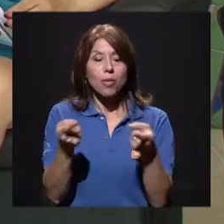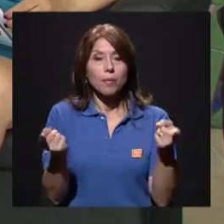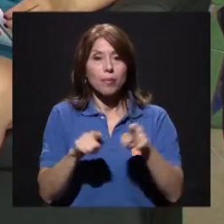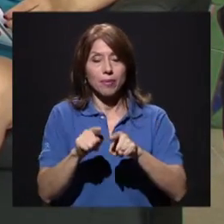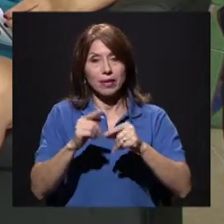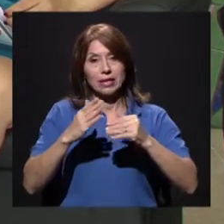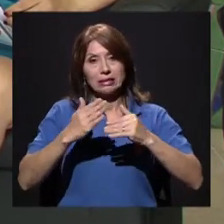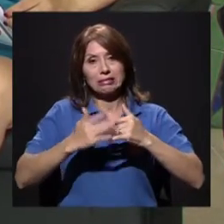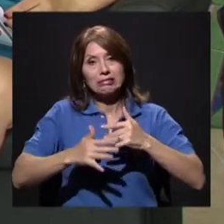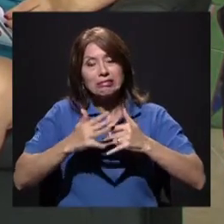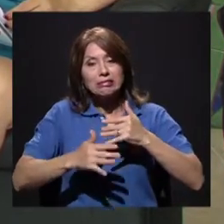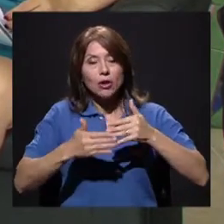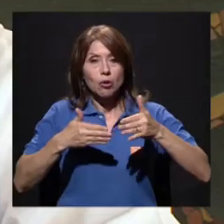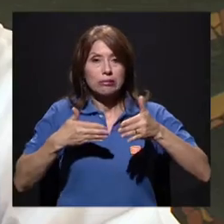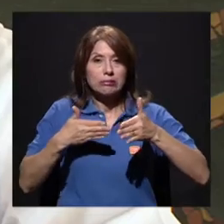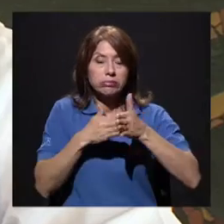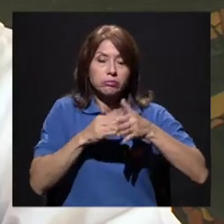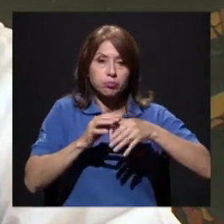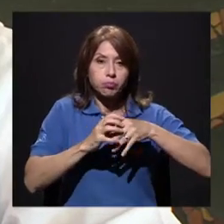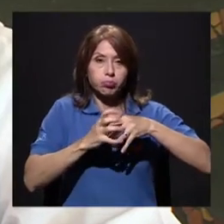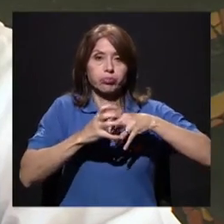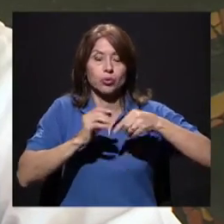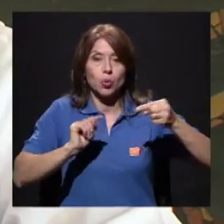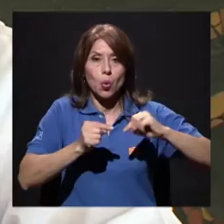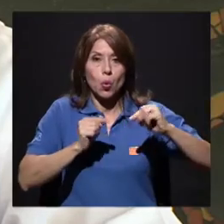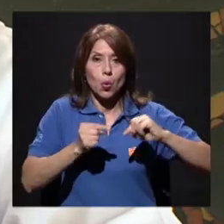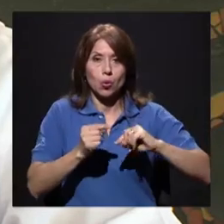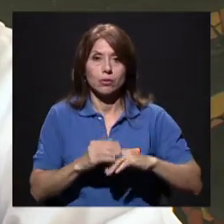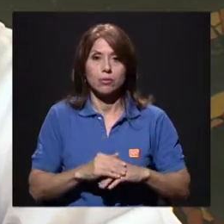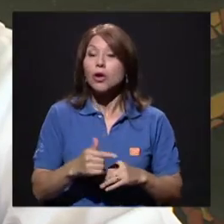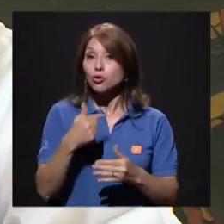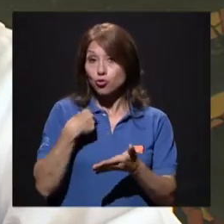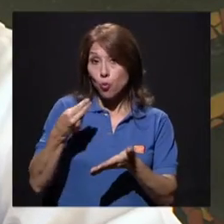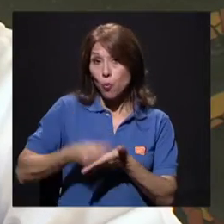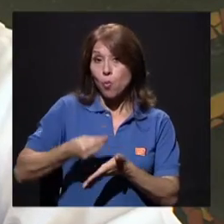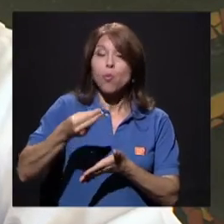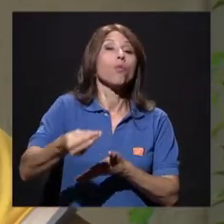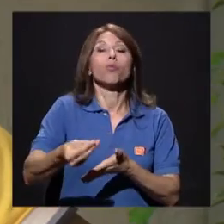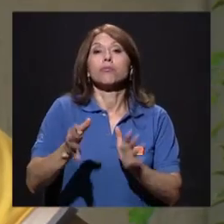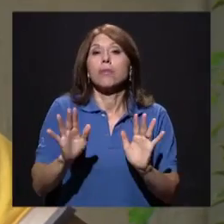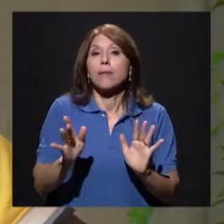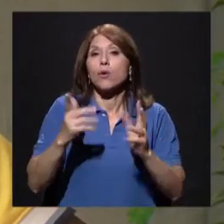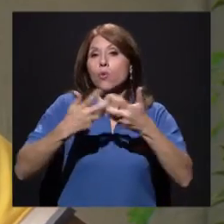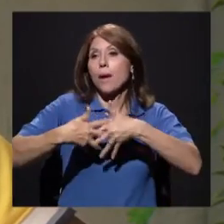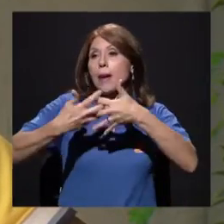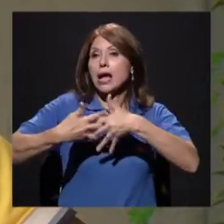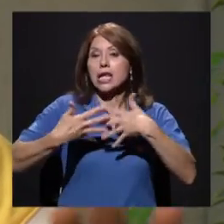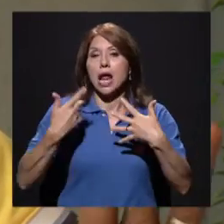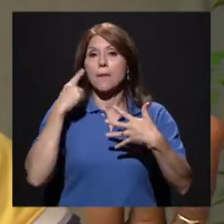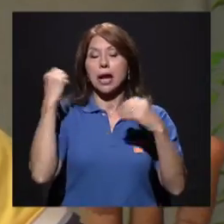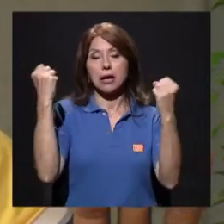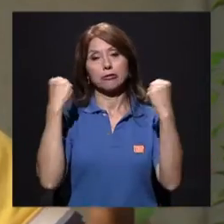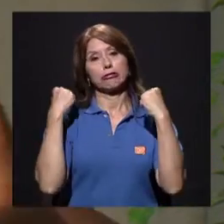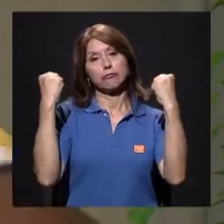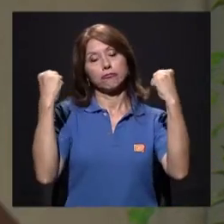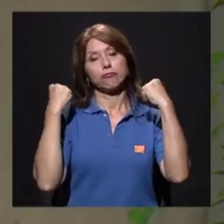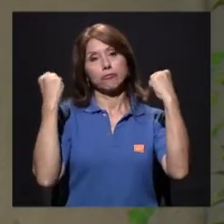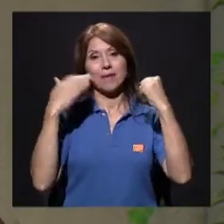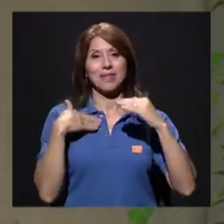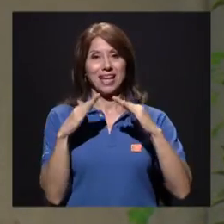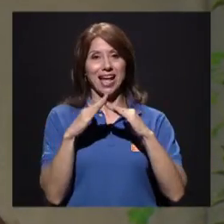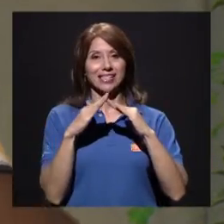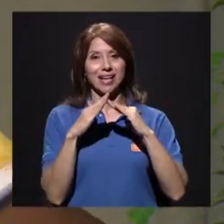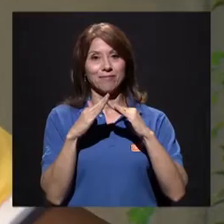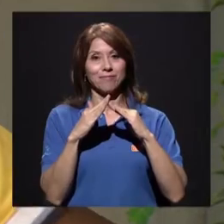lesionarme. Por eso es que es necesario que yo me asesore. Yo puedo comprarme una máquina en mi casa, para mi casa, y viene